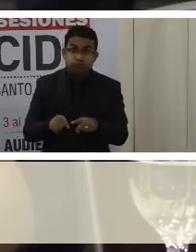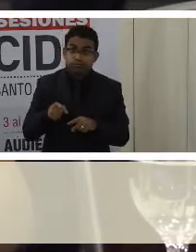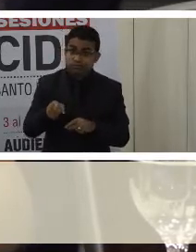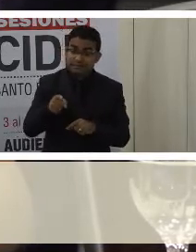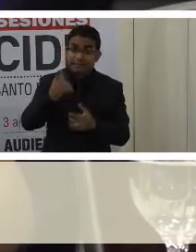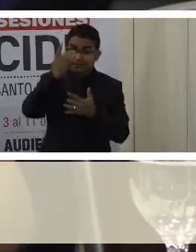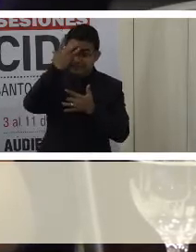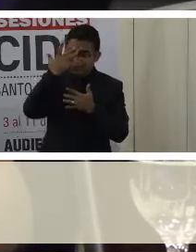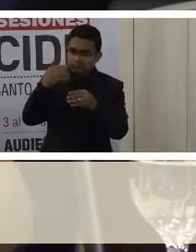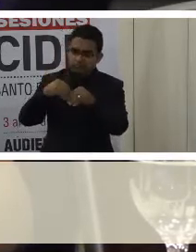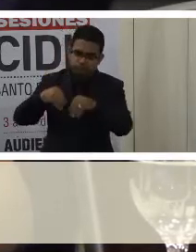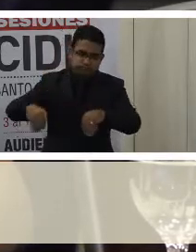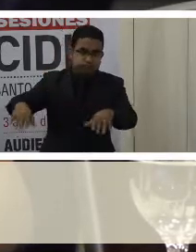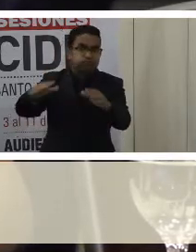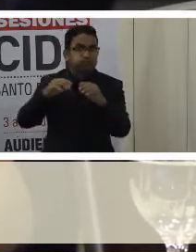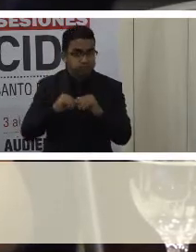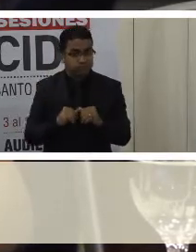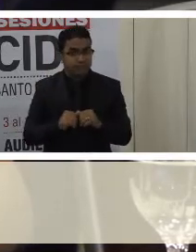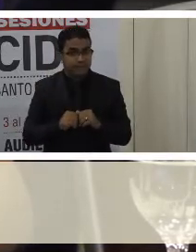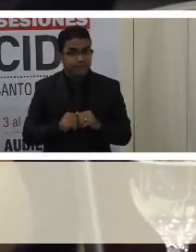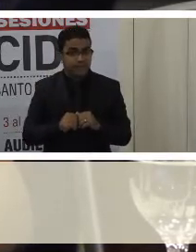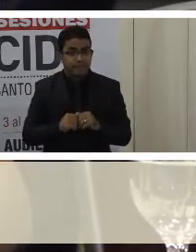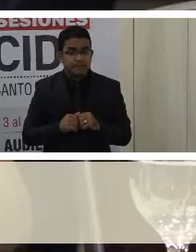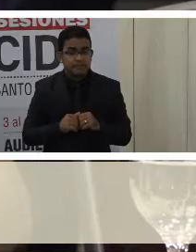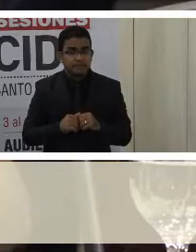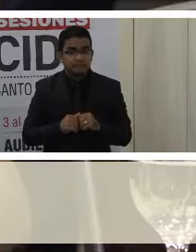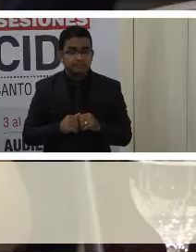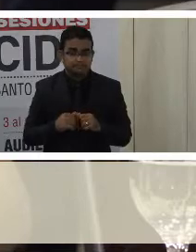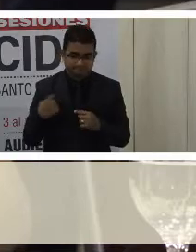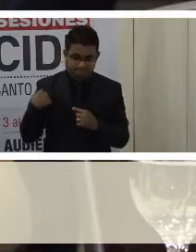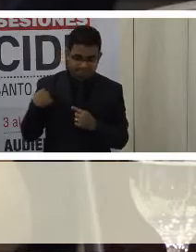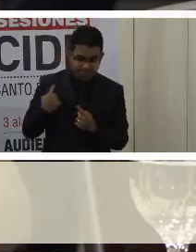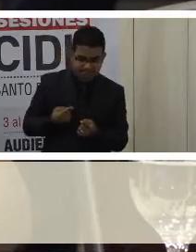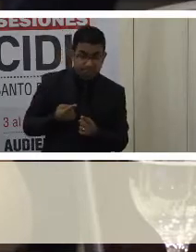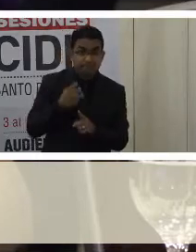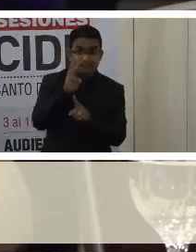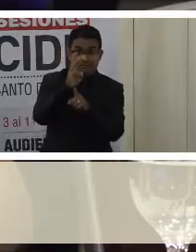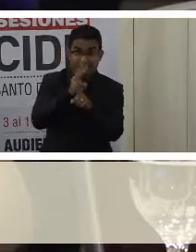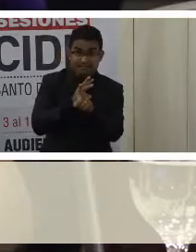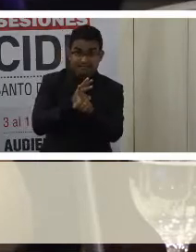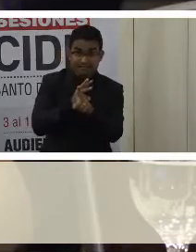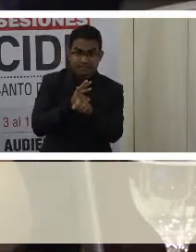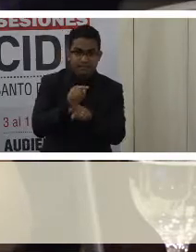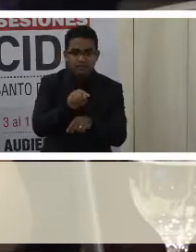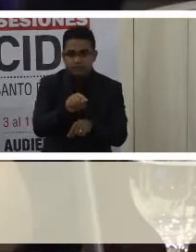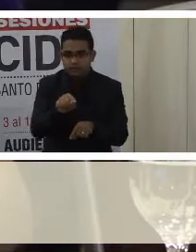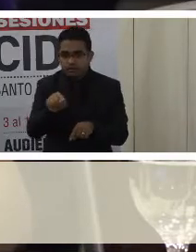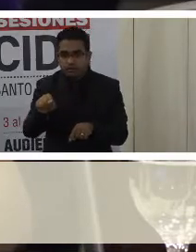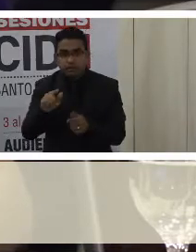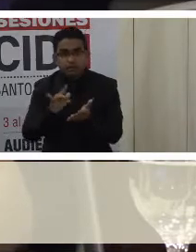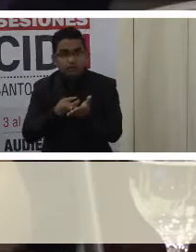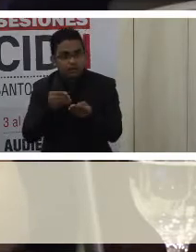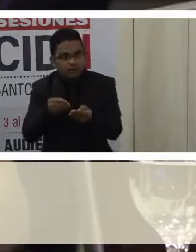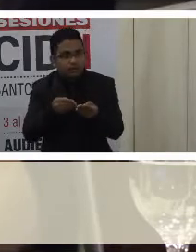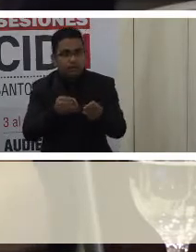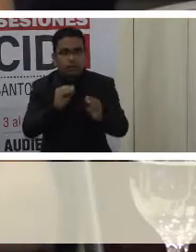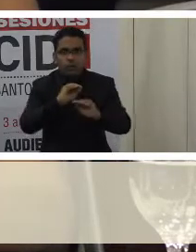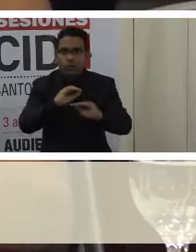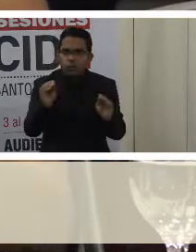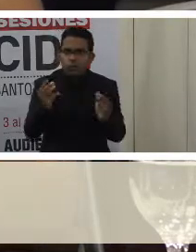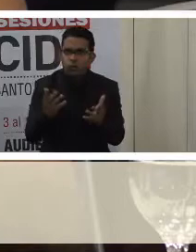podemos señalar que aproximadamente desde hace seis meses estos pacientes no reciben medicamentos.